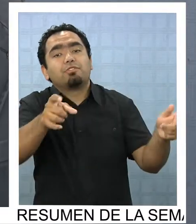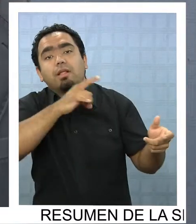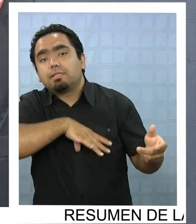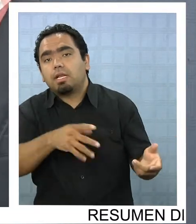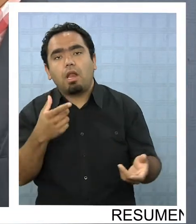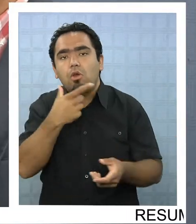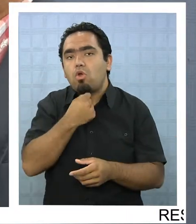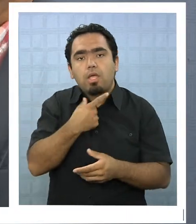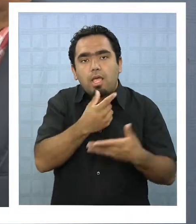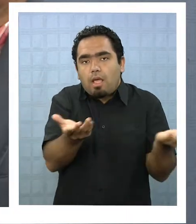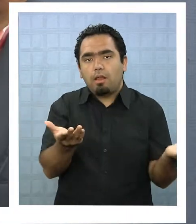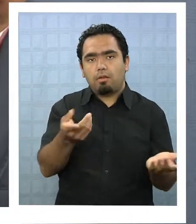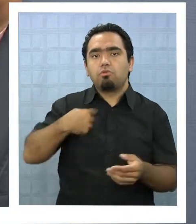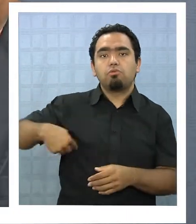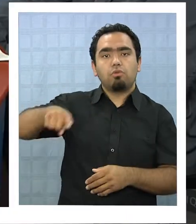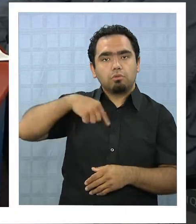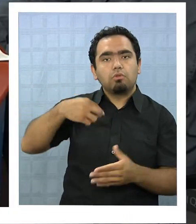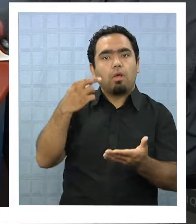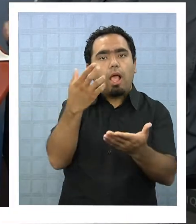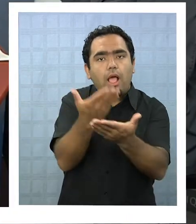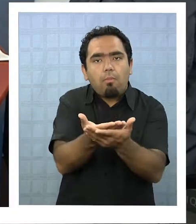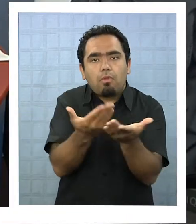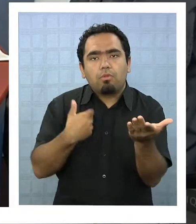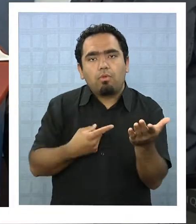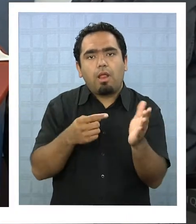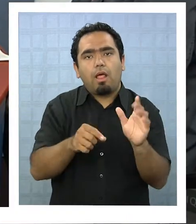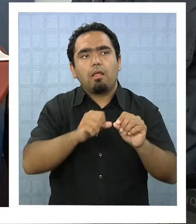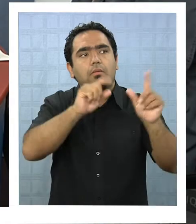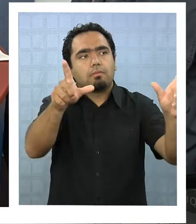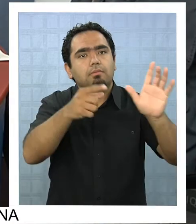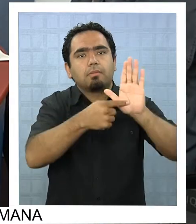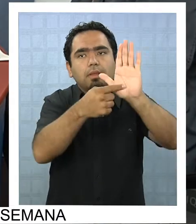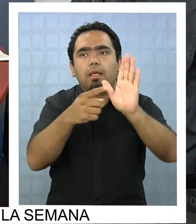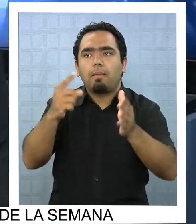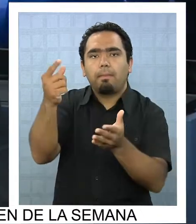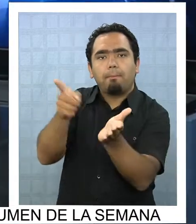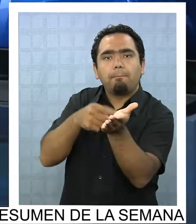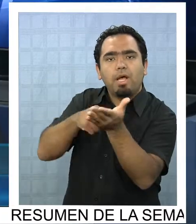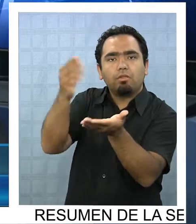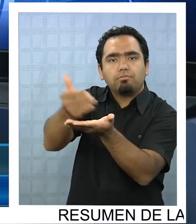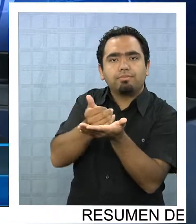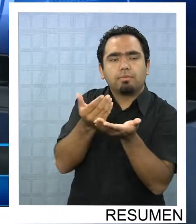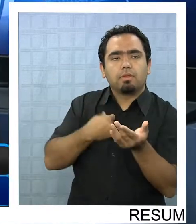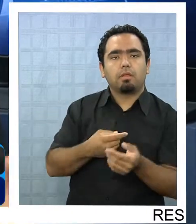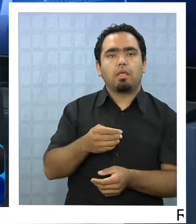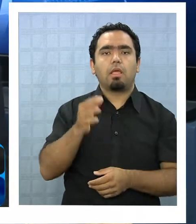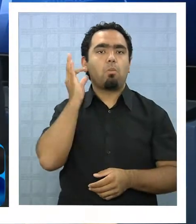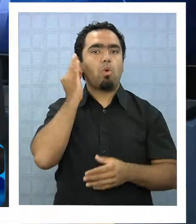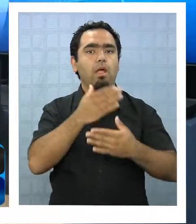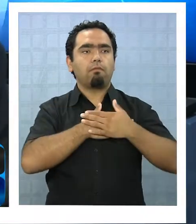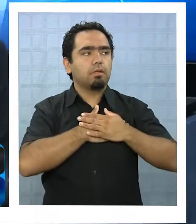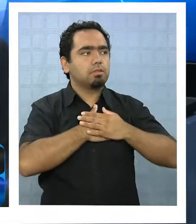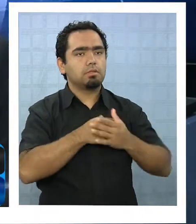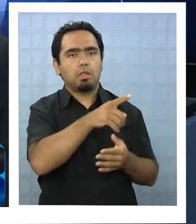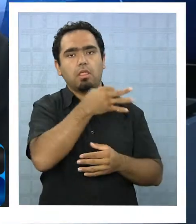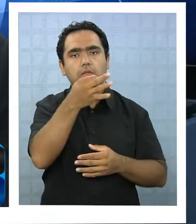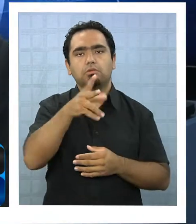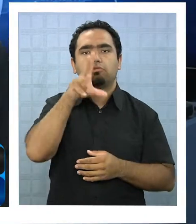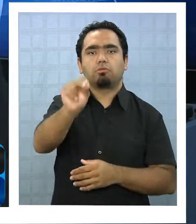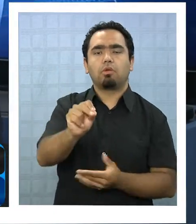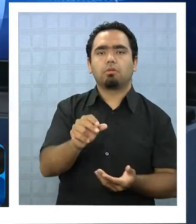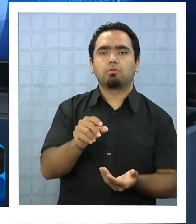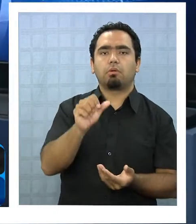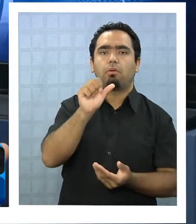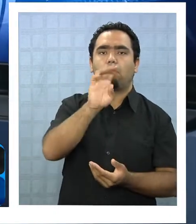candidatura dijimos pues en 2013 yo propuse Royalty de la minería y nosotros sacamos el 11% y Bachelet dijo no al Royalty de la minería y sacó el 46